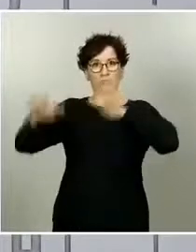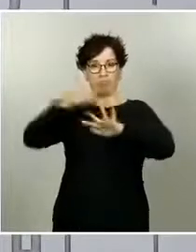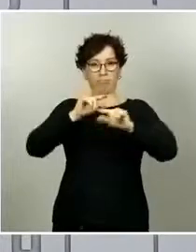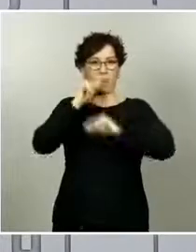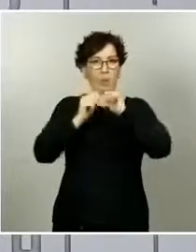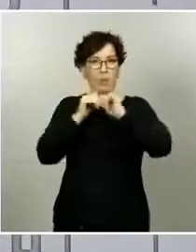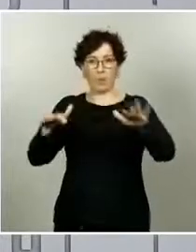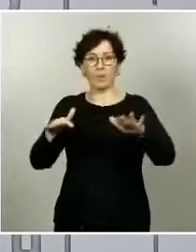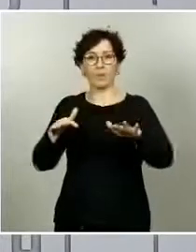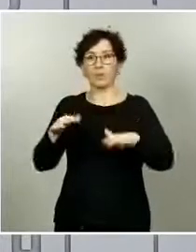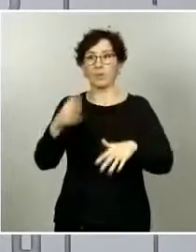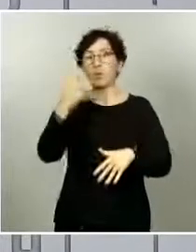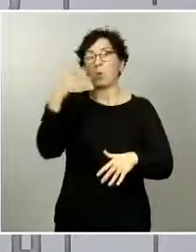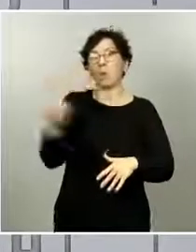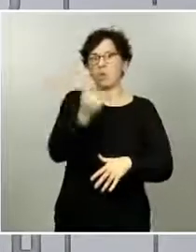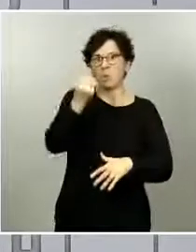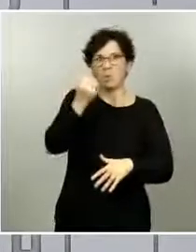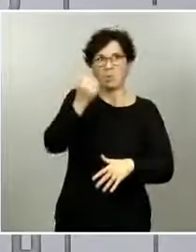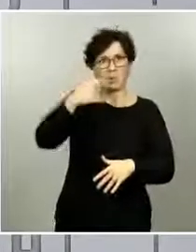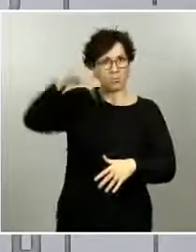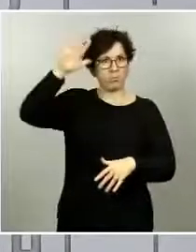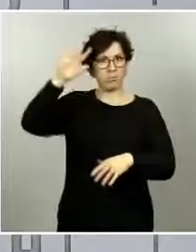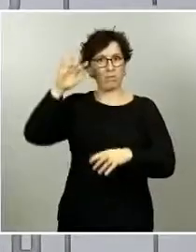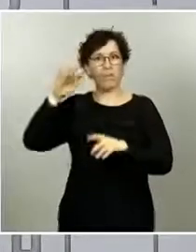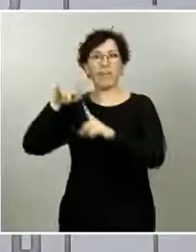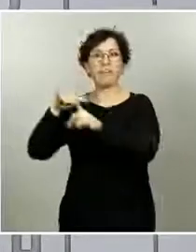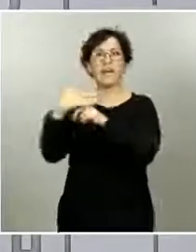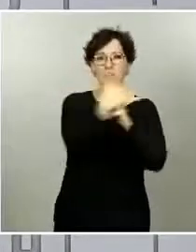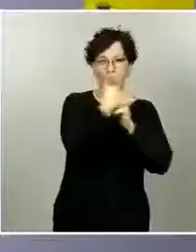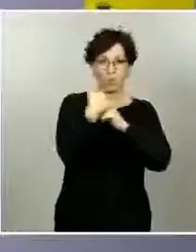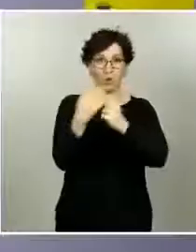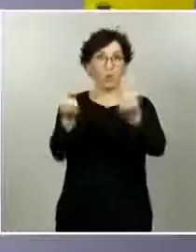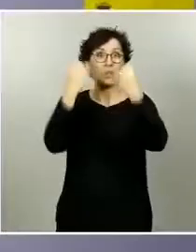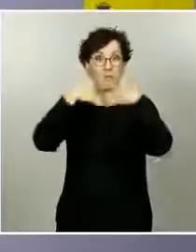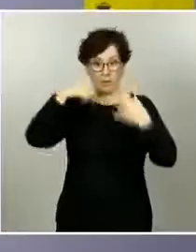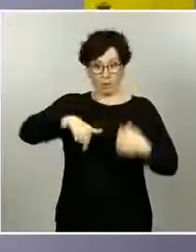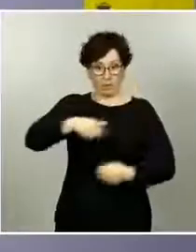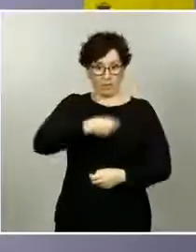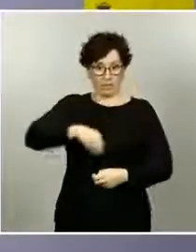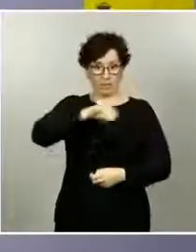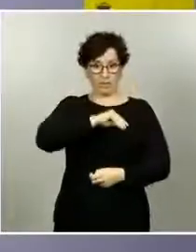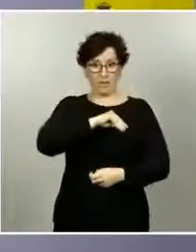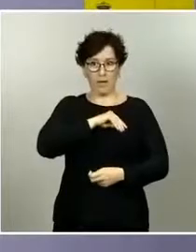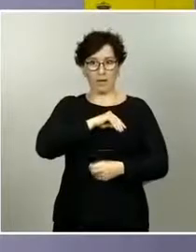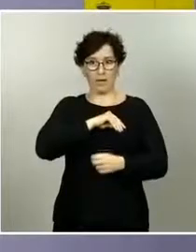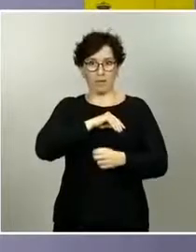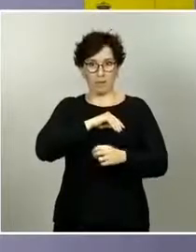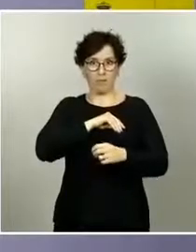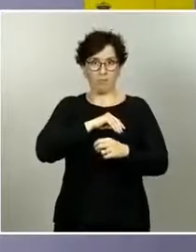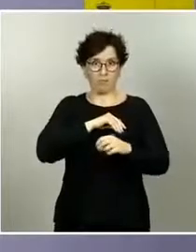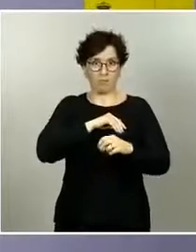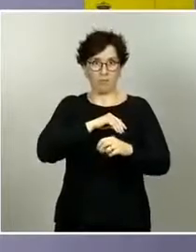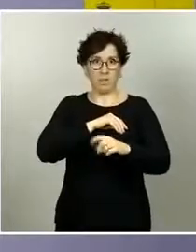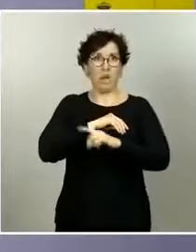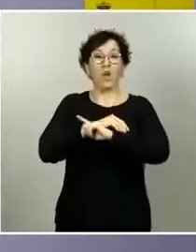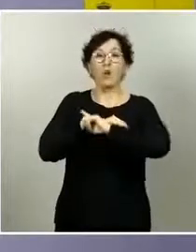protegerte contra el virus. Y entre cuatro millones de casos que ha habido notificados. Ya ven que